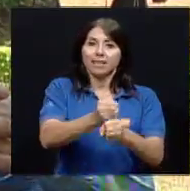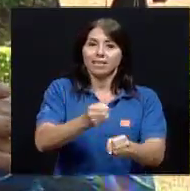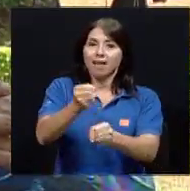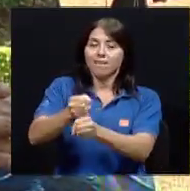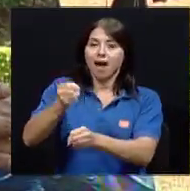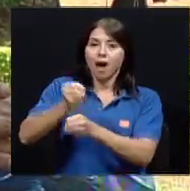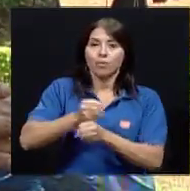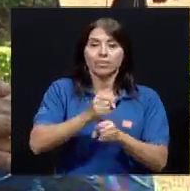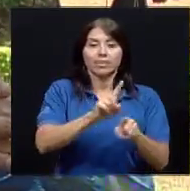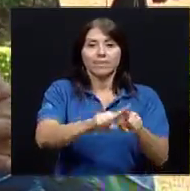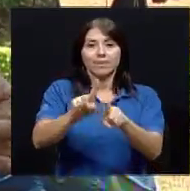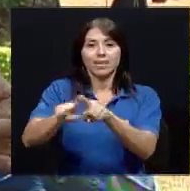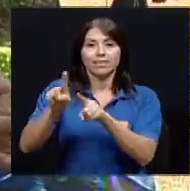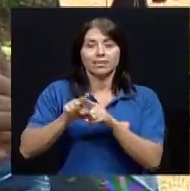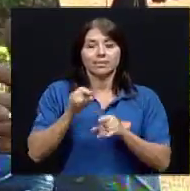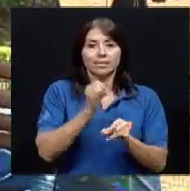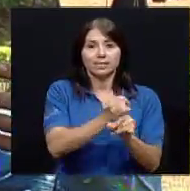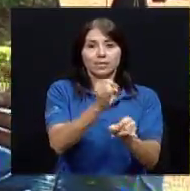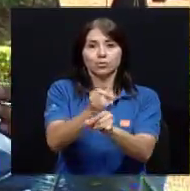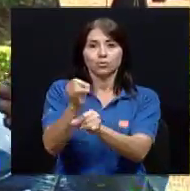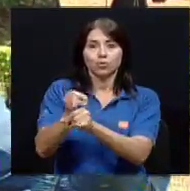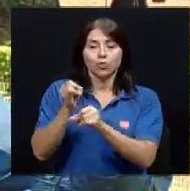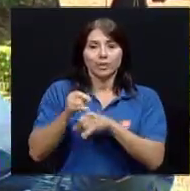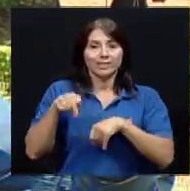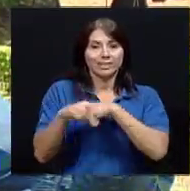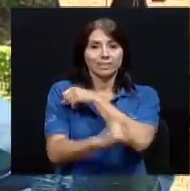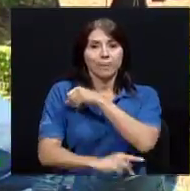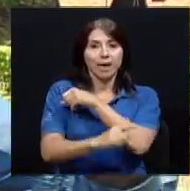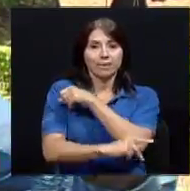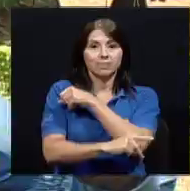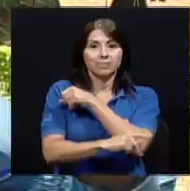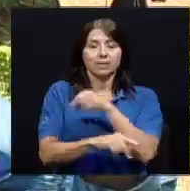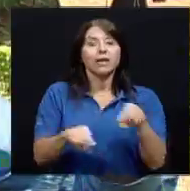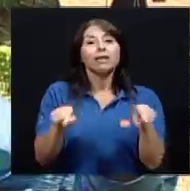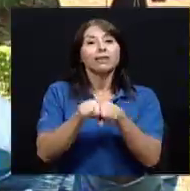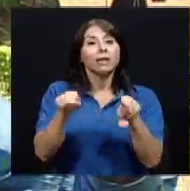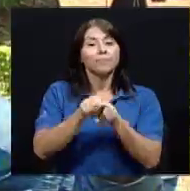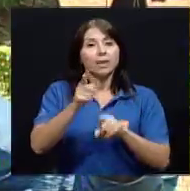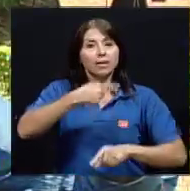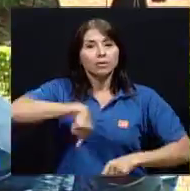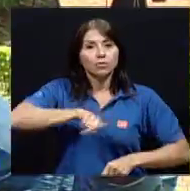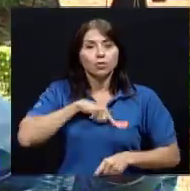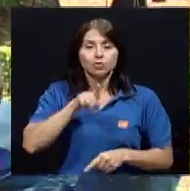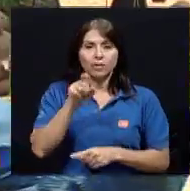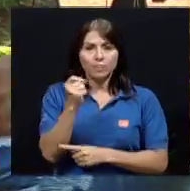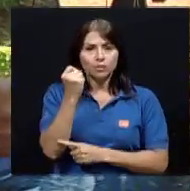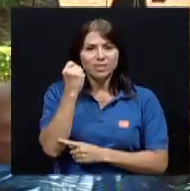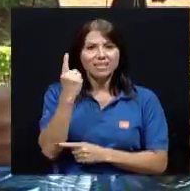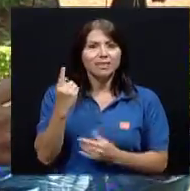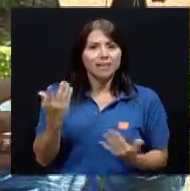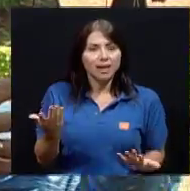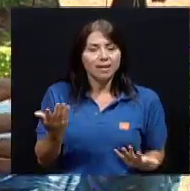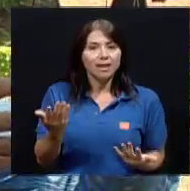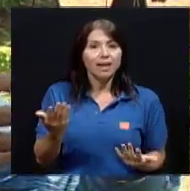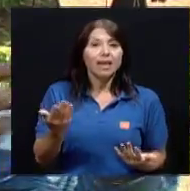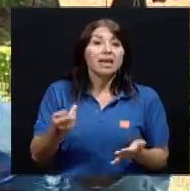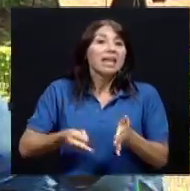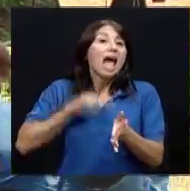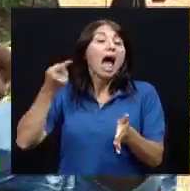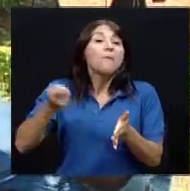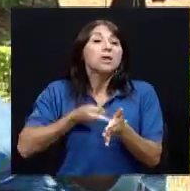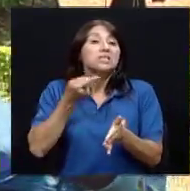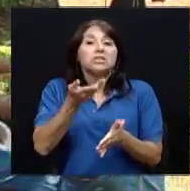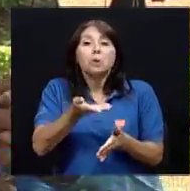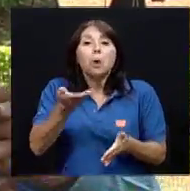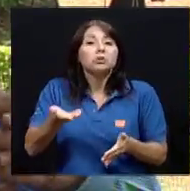país y que finalmente tenemos que tener también claro que otros componentes que muchas veces no